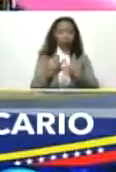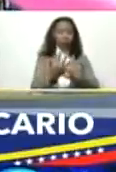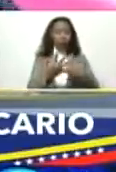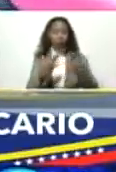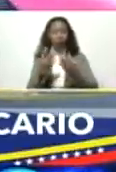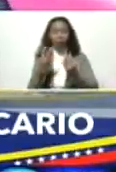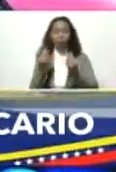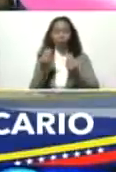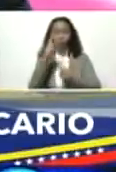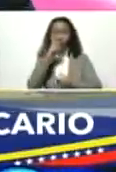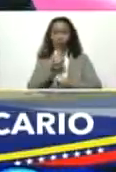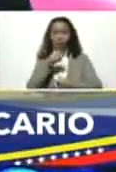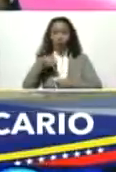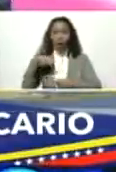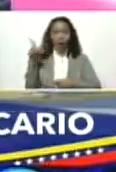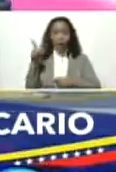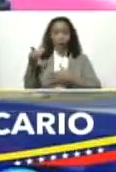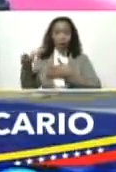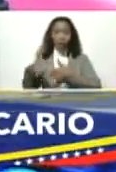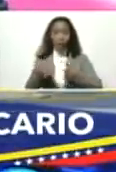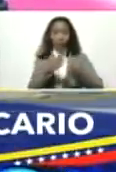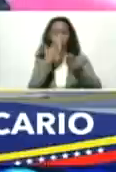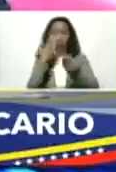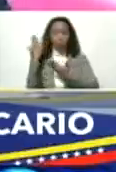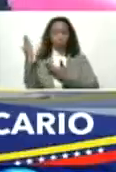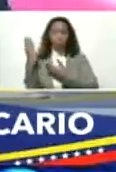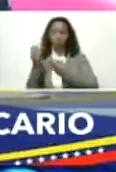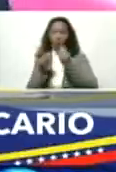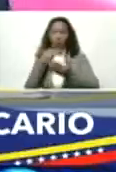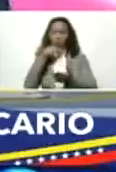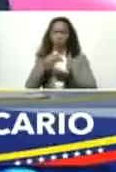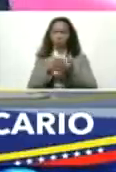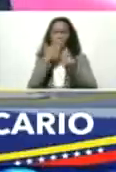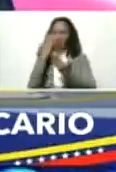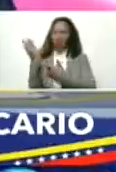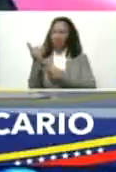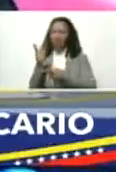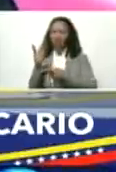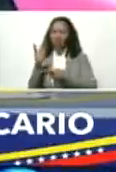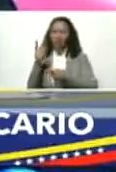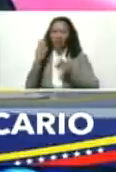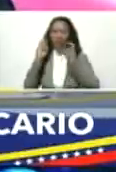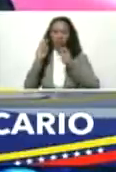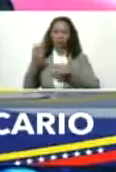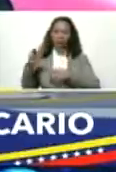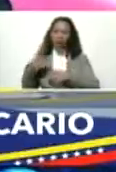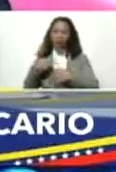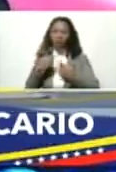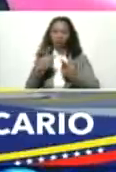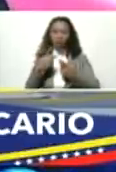ahí está el caudal ¿cómo es que llaman eso? el rastro por donde pasa el río